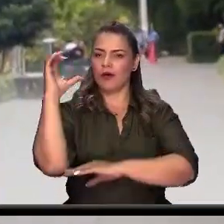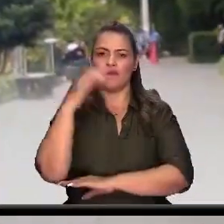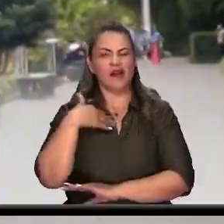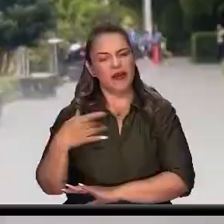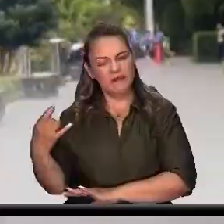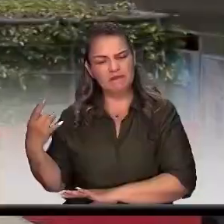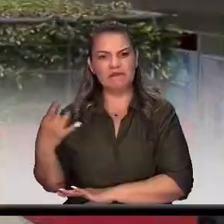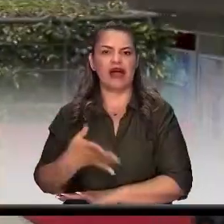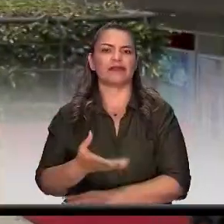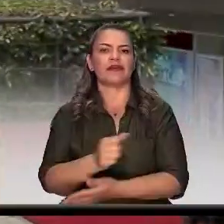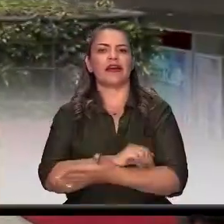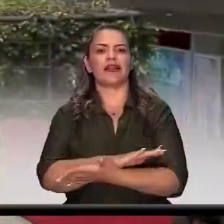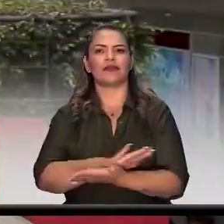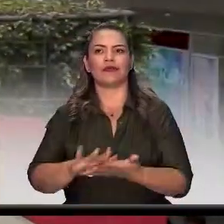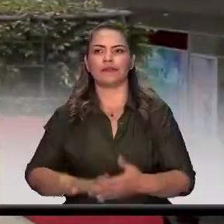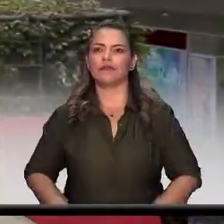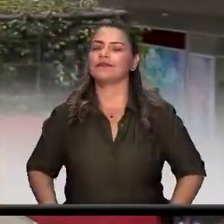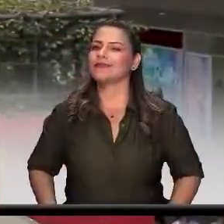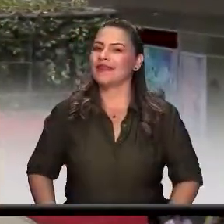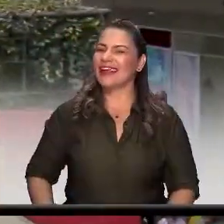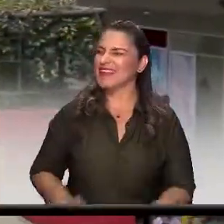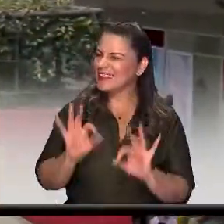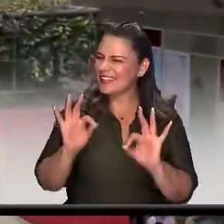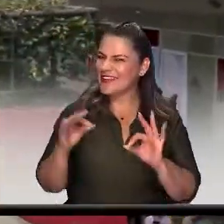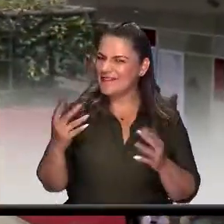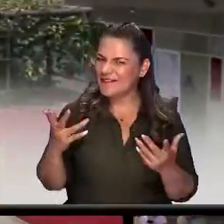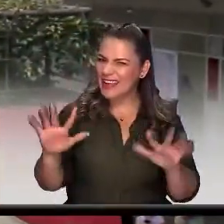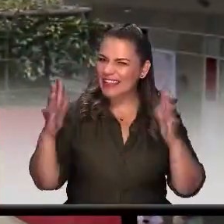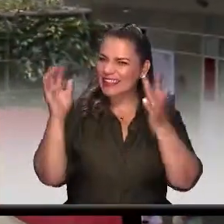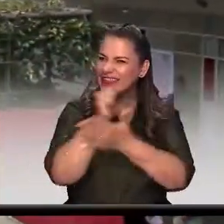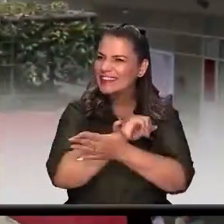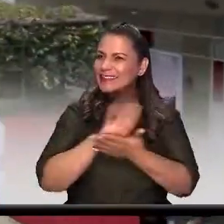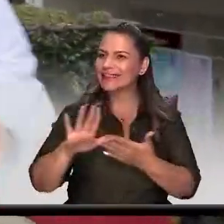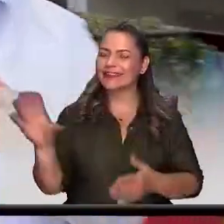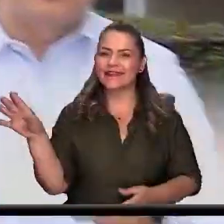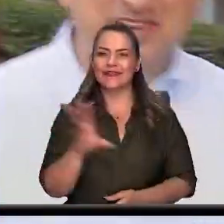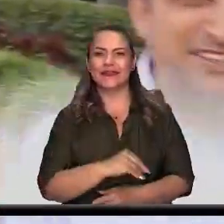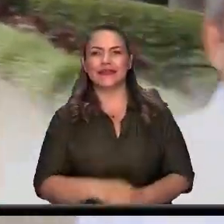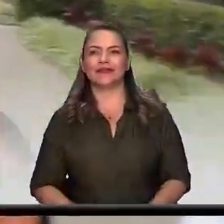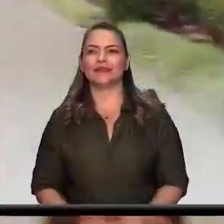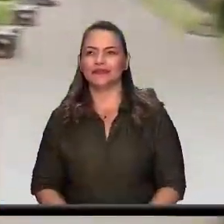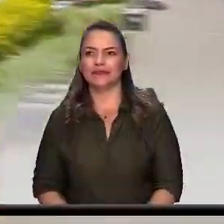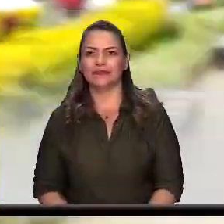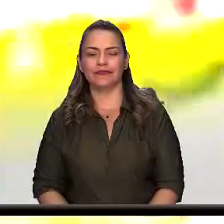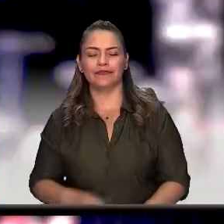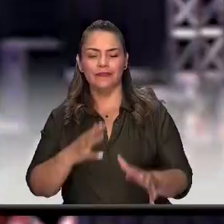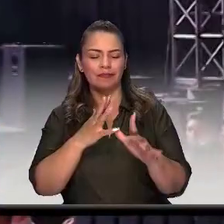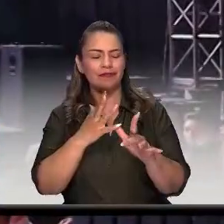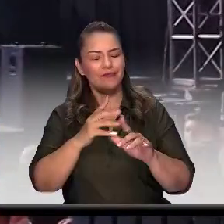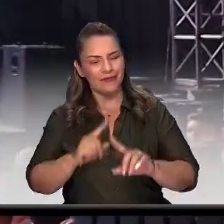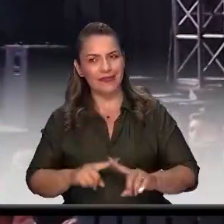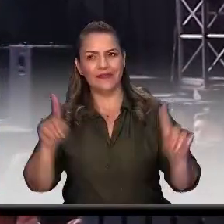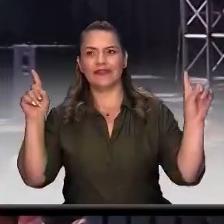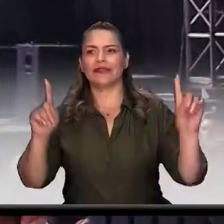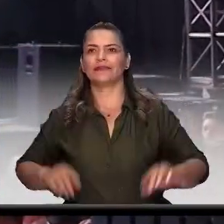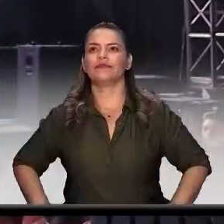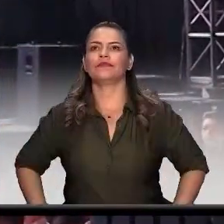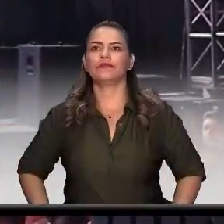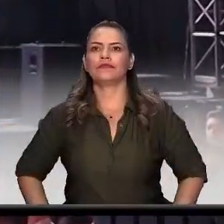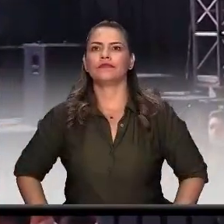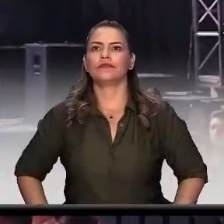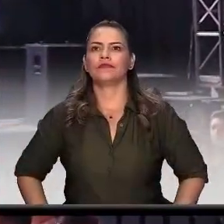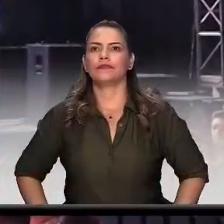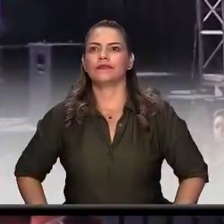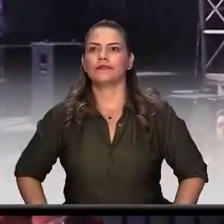gratuitas, alcalde. Eso es lo mejor, fiestas gratuitas para todos. Somos una ciudad distinta. ¡A disfrutar